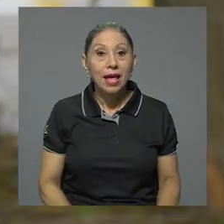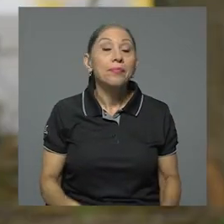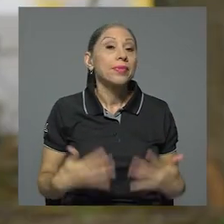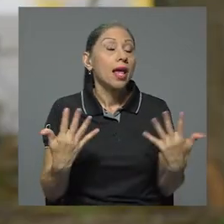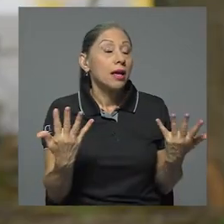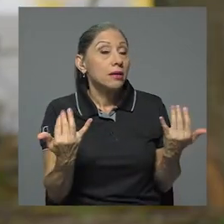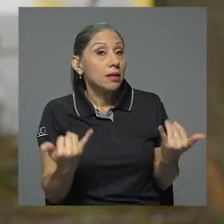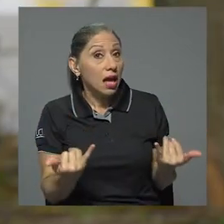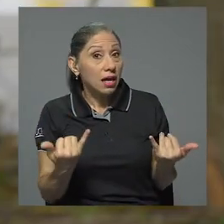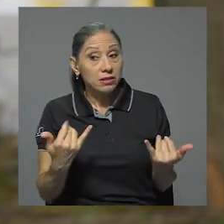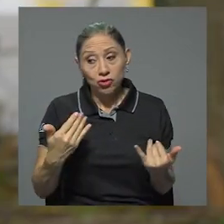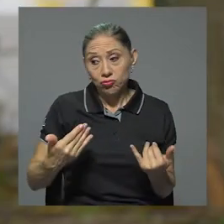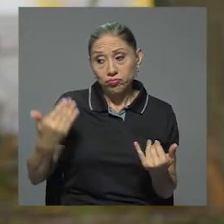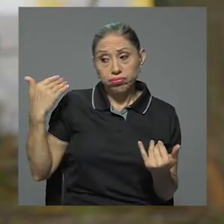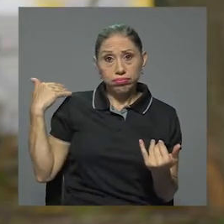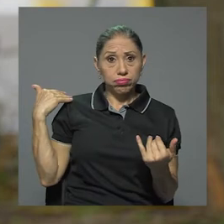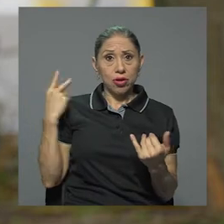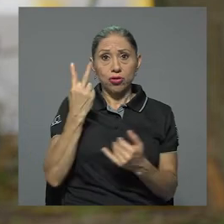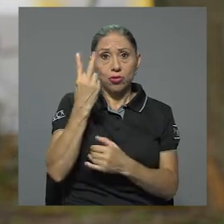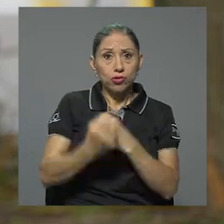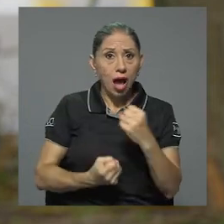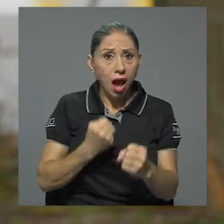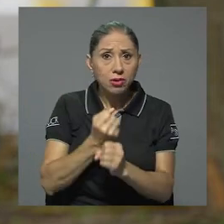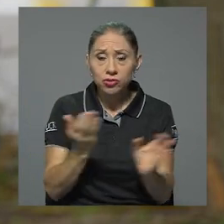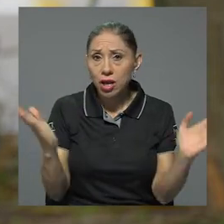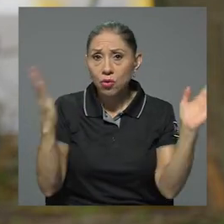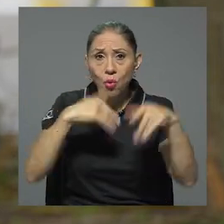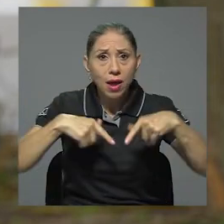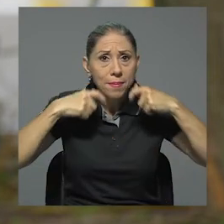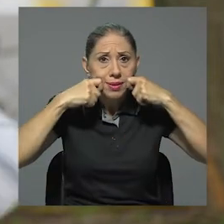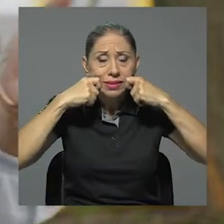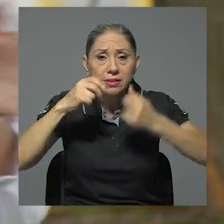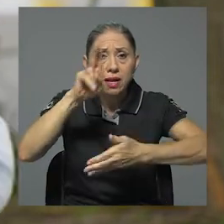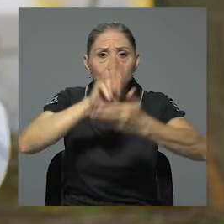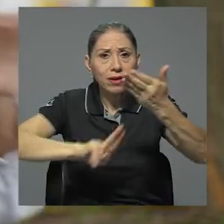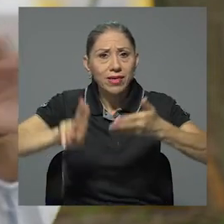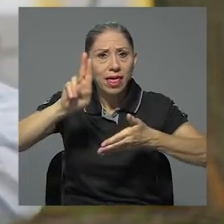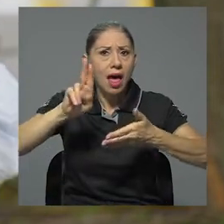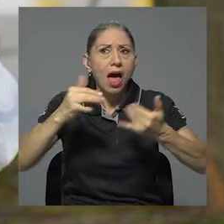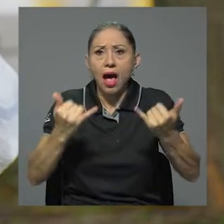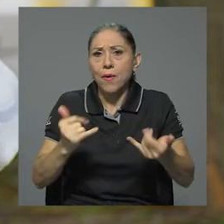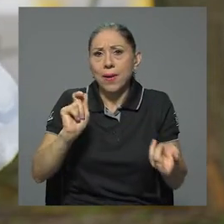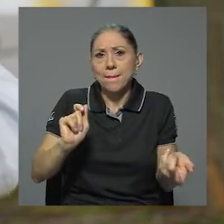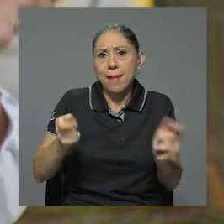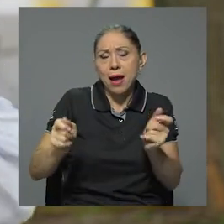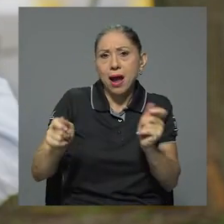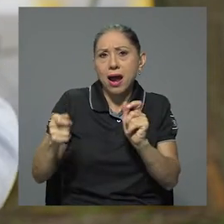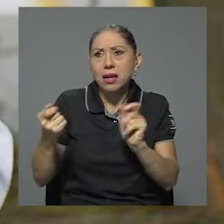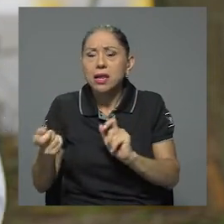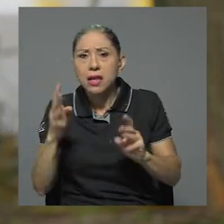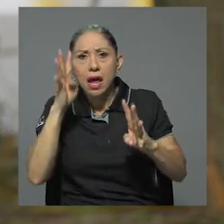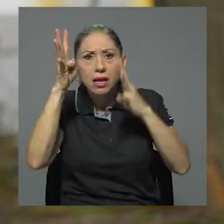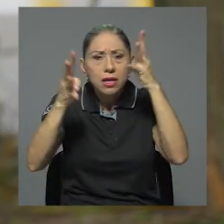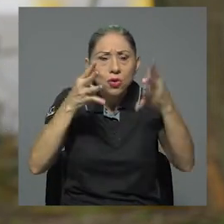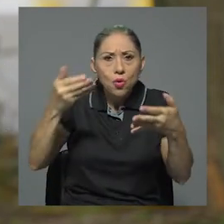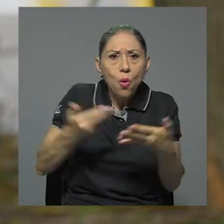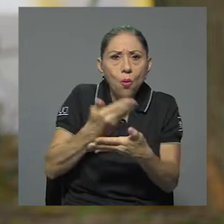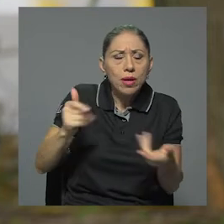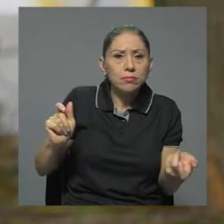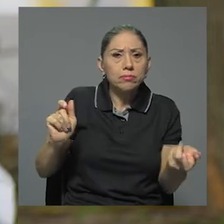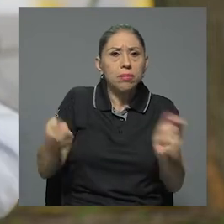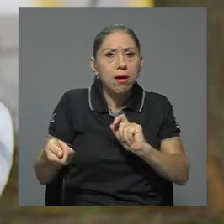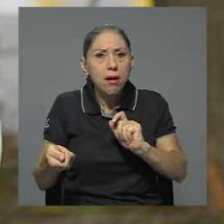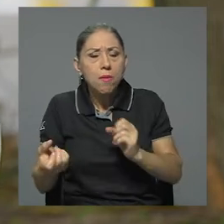dos años fuera de la presencialidad en la universidad ha hecho que varíen y se innoven o se modifiquen muchos